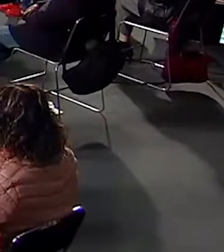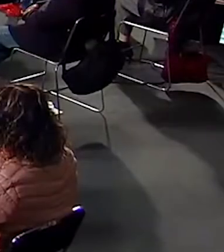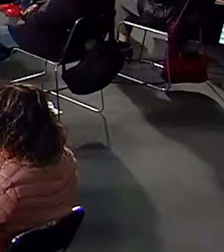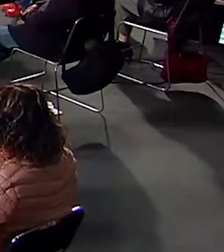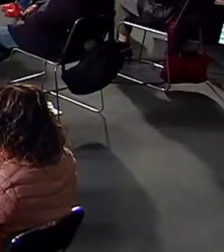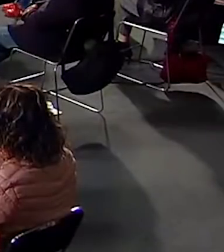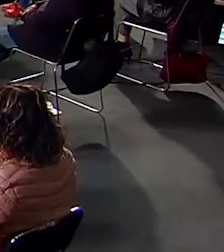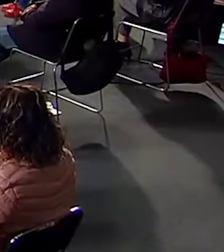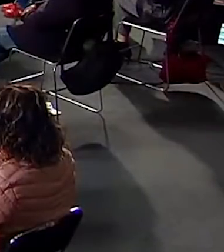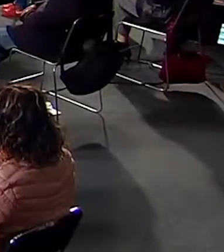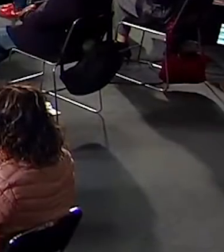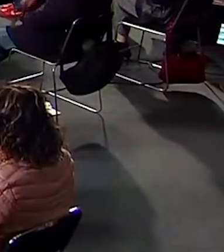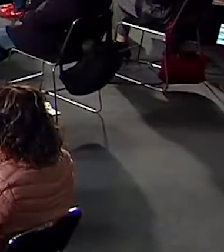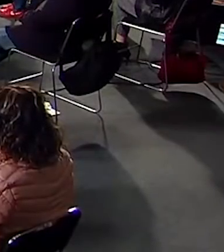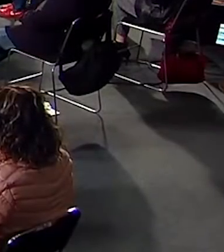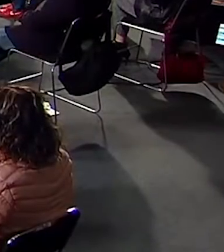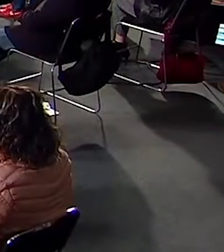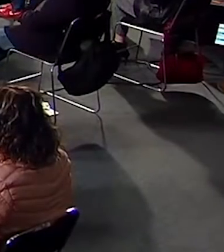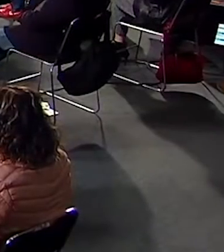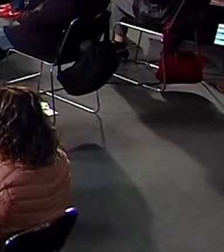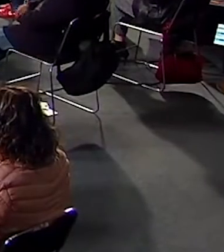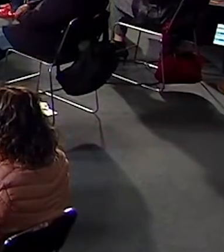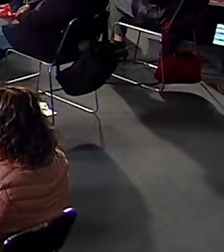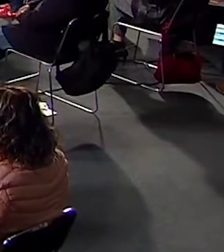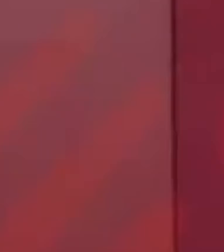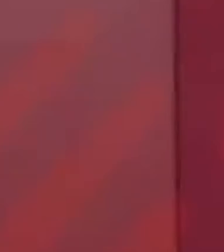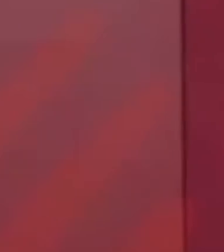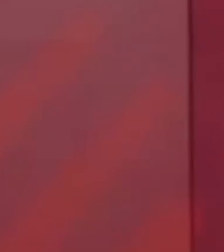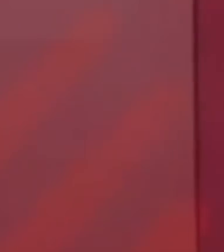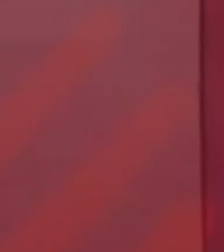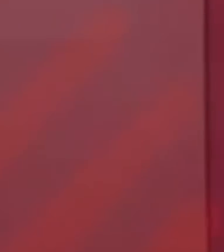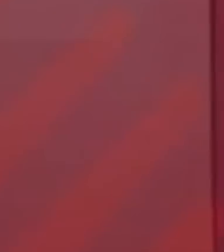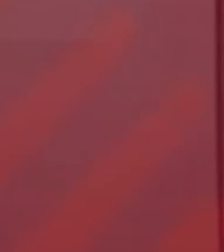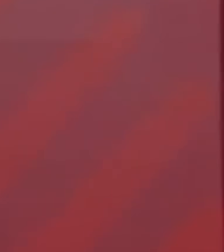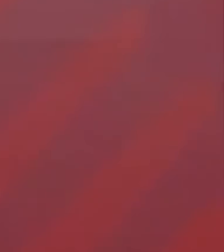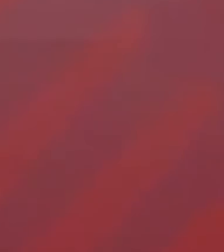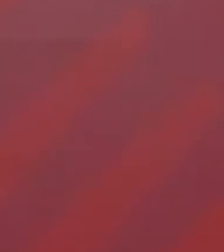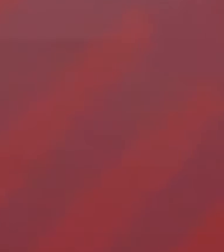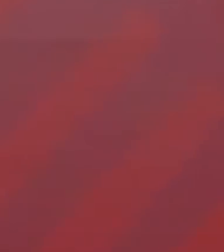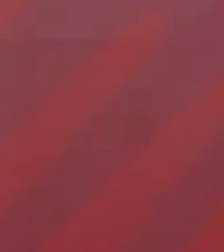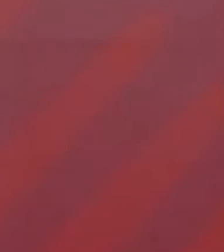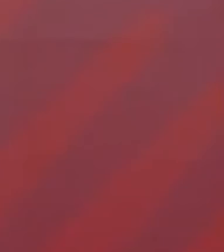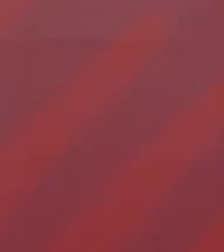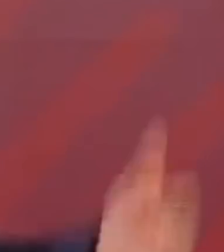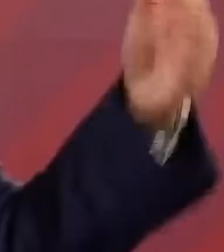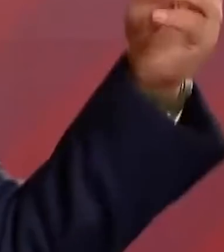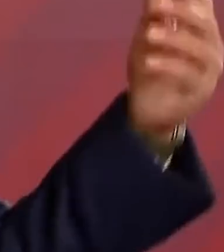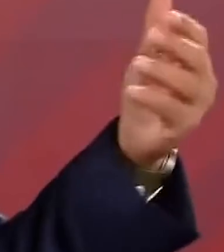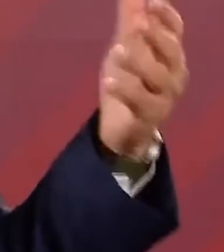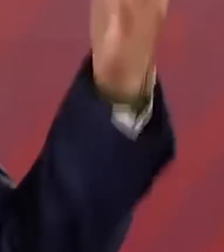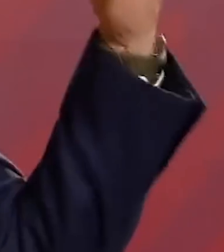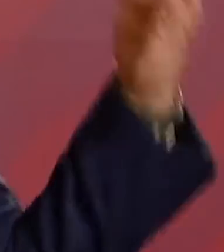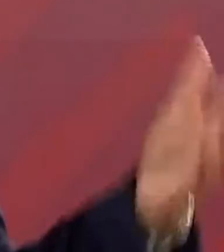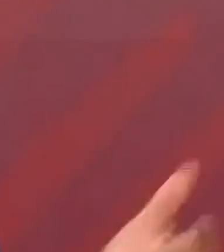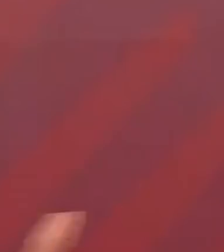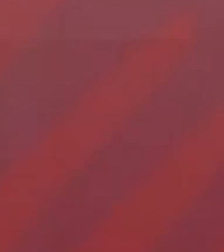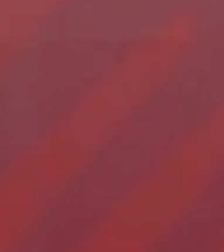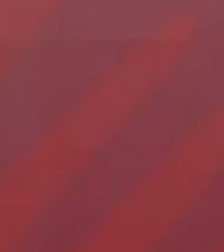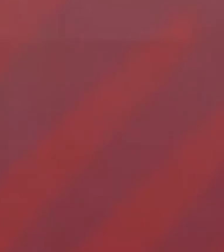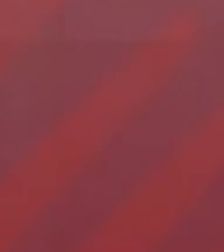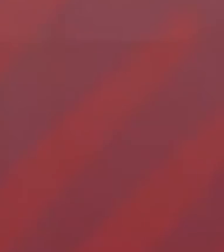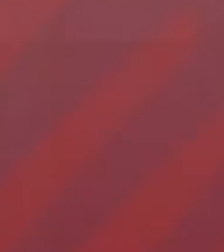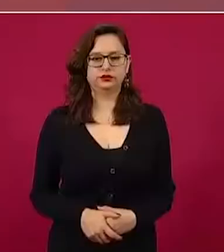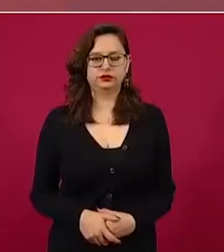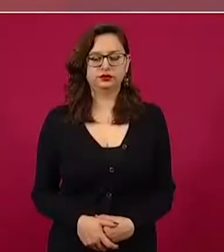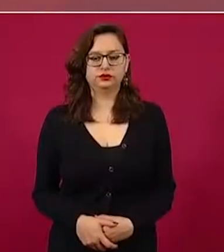diría a los estadounidenses, que son nuestros amigos, que tenemos muchos amigos